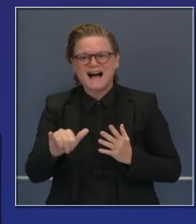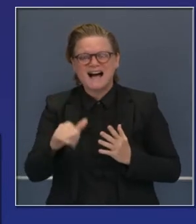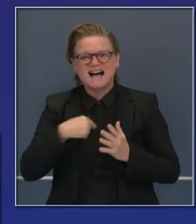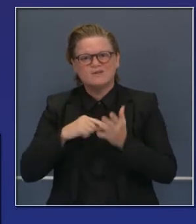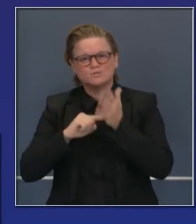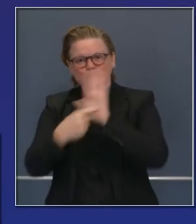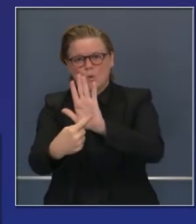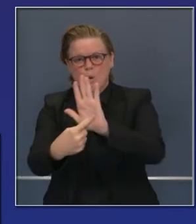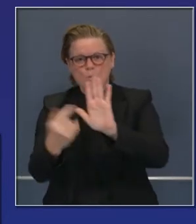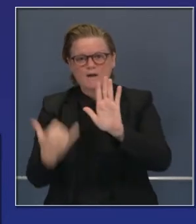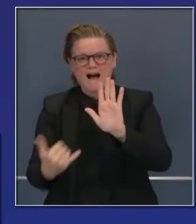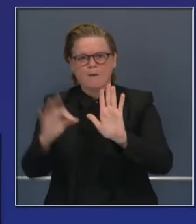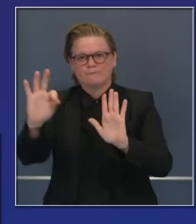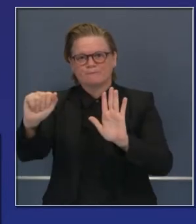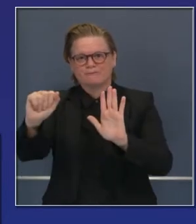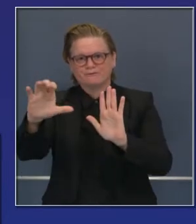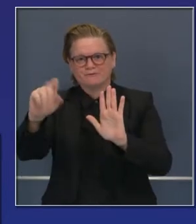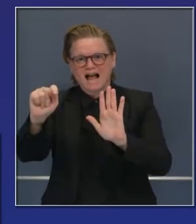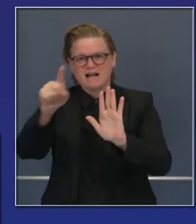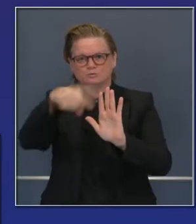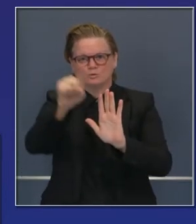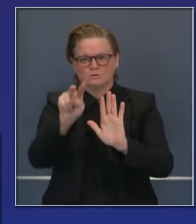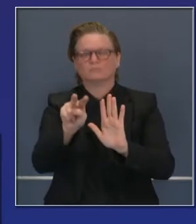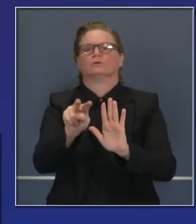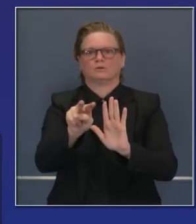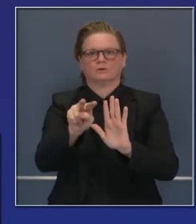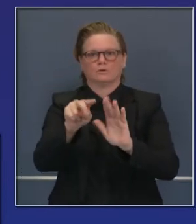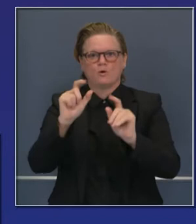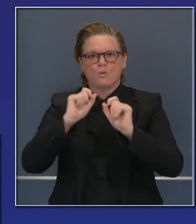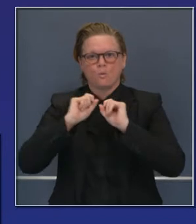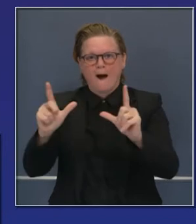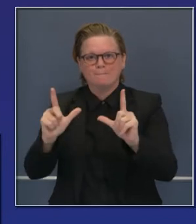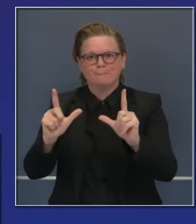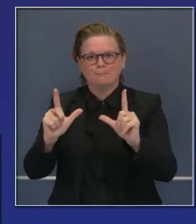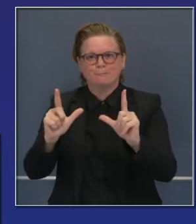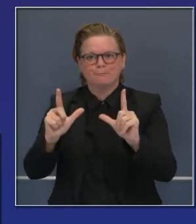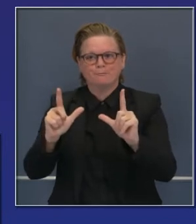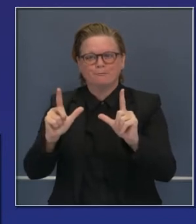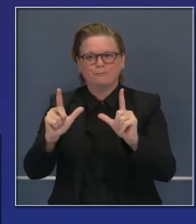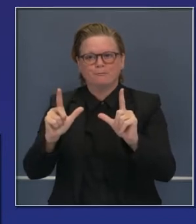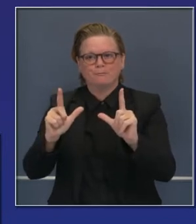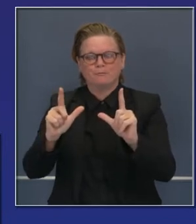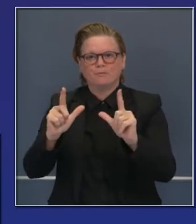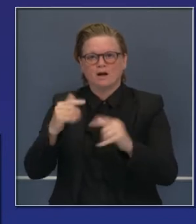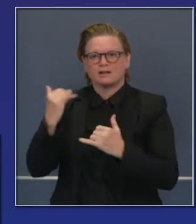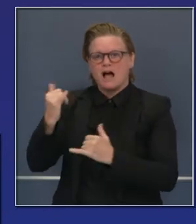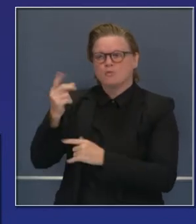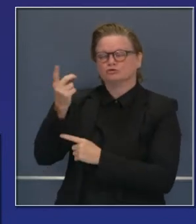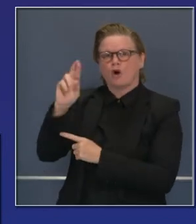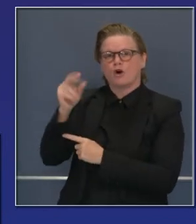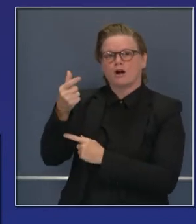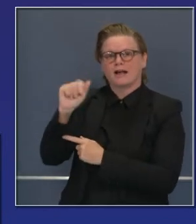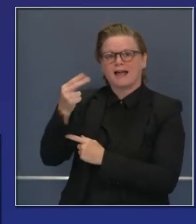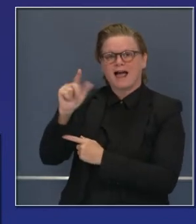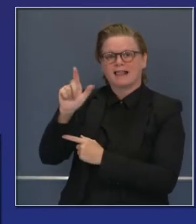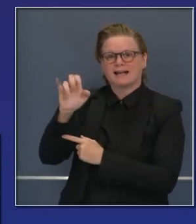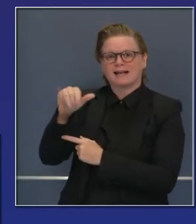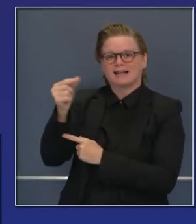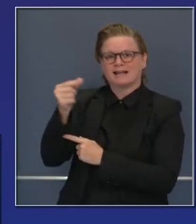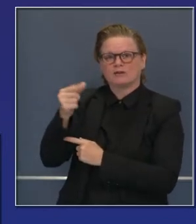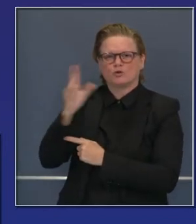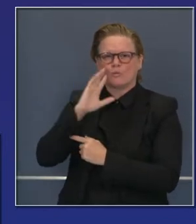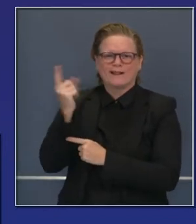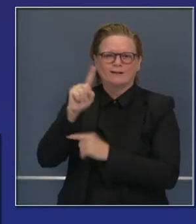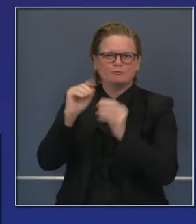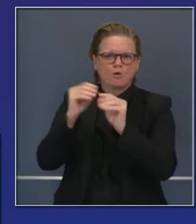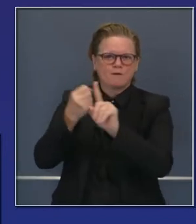queremos recalcar esto que es importantísimo. El doctor Galli en un momento hablará sobre esto. Y